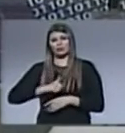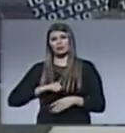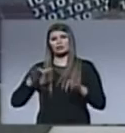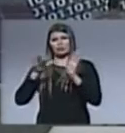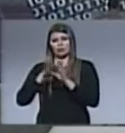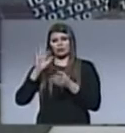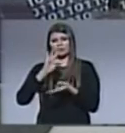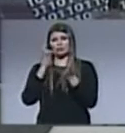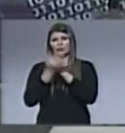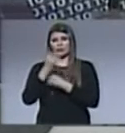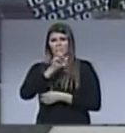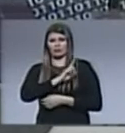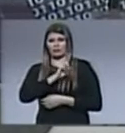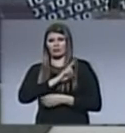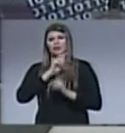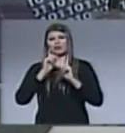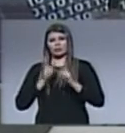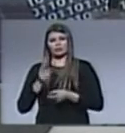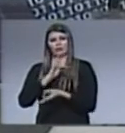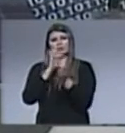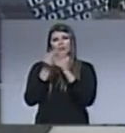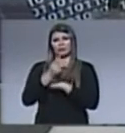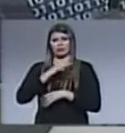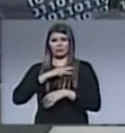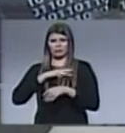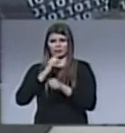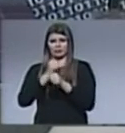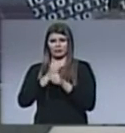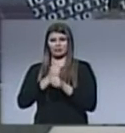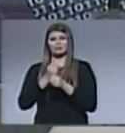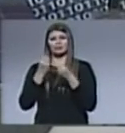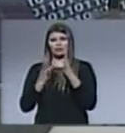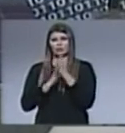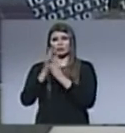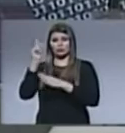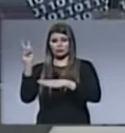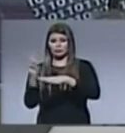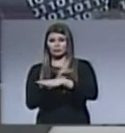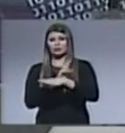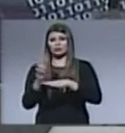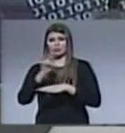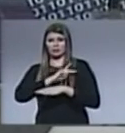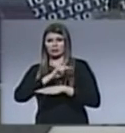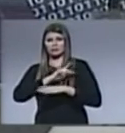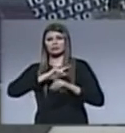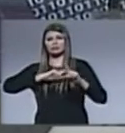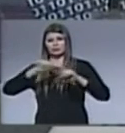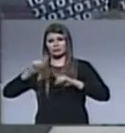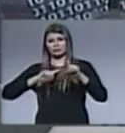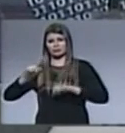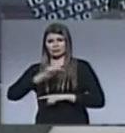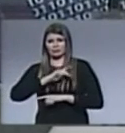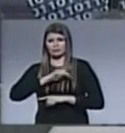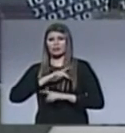estilo de vida y un estilo de ministerio que Dios proteja a nuestros líderes espirituales